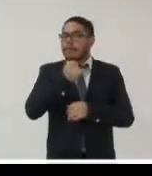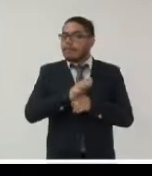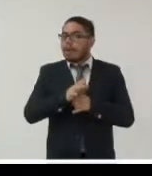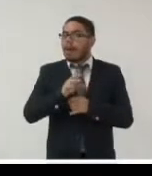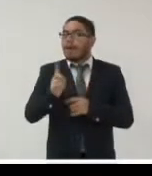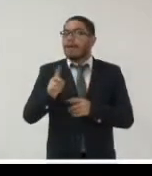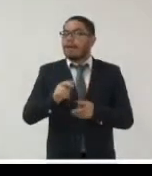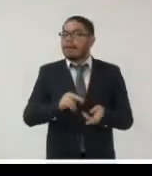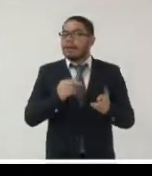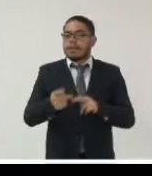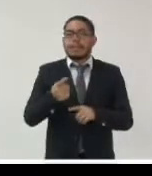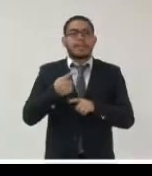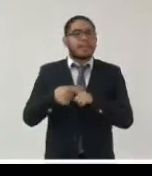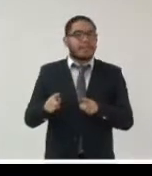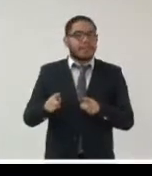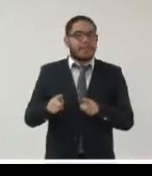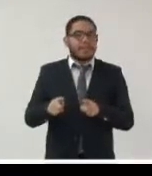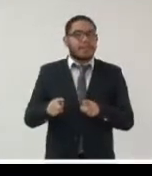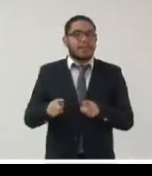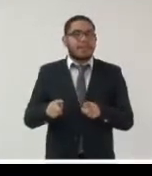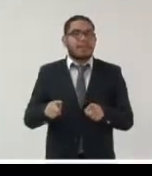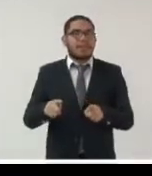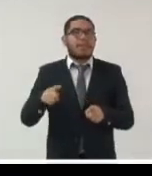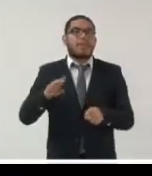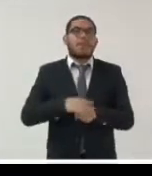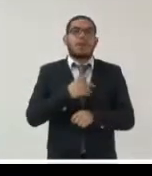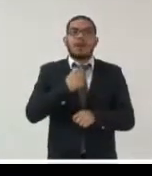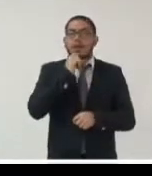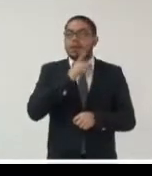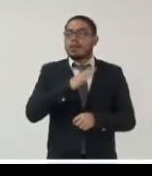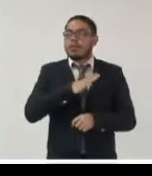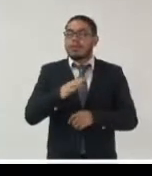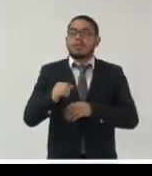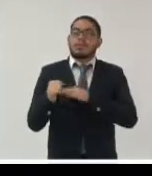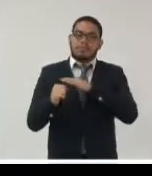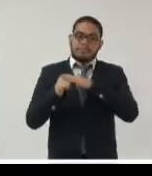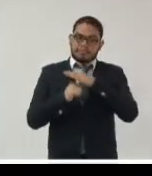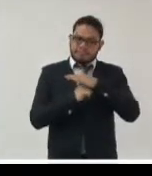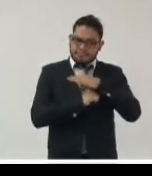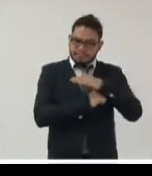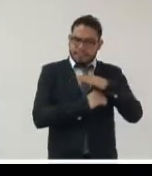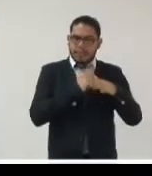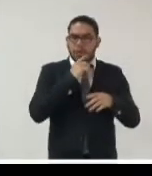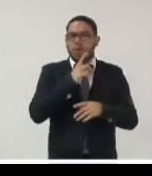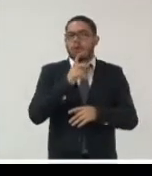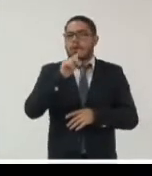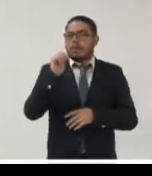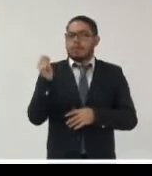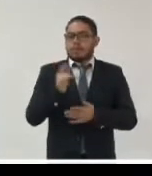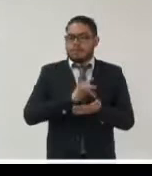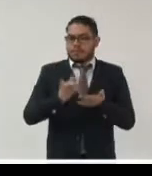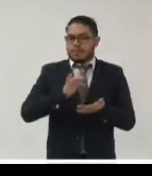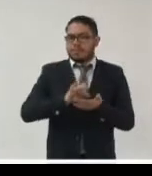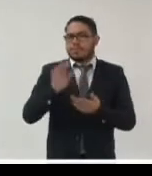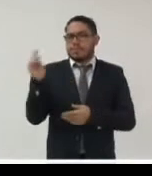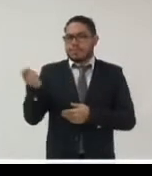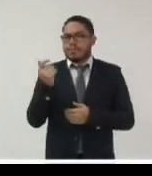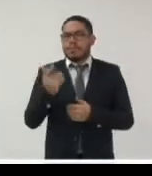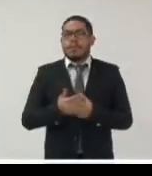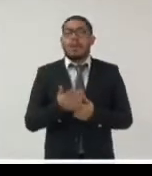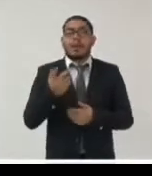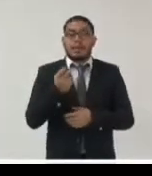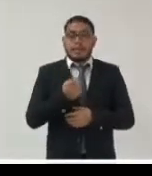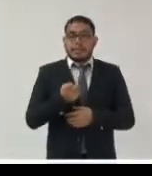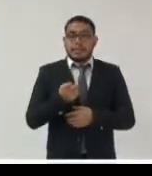información se manifesta y tiene soporte en los documentos digitales es documento de archivo estos